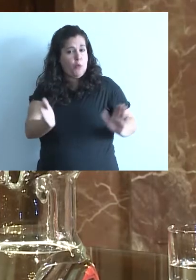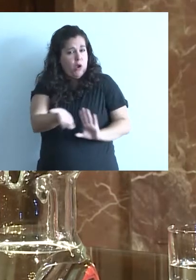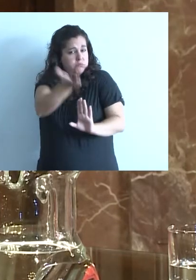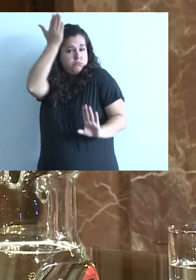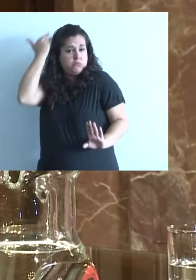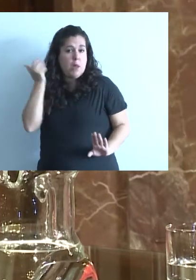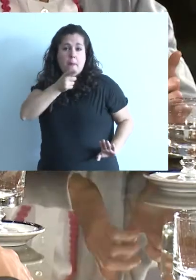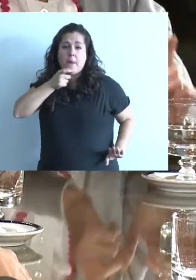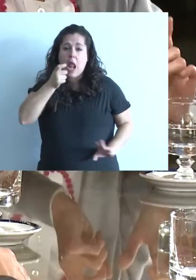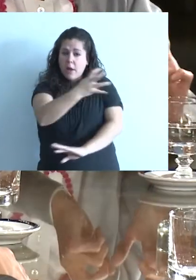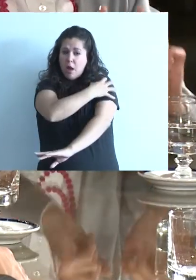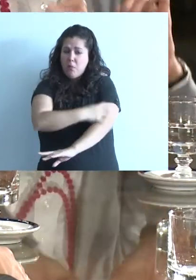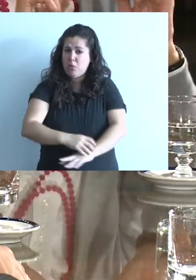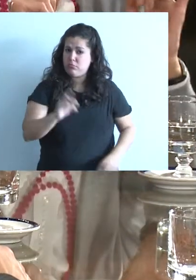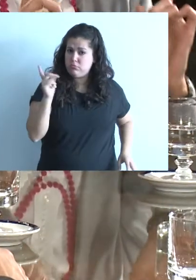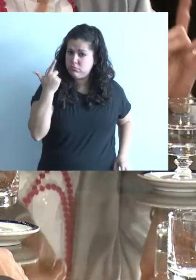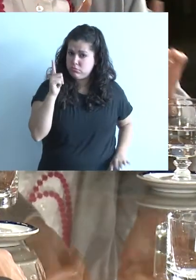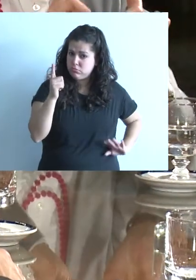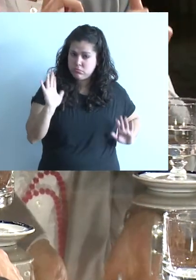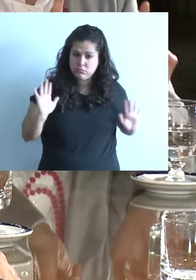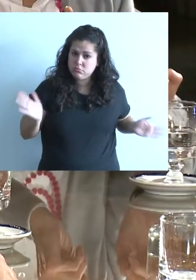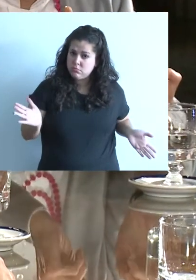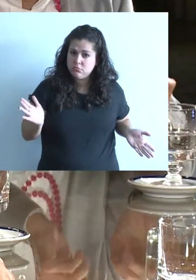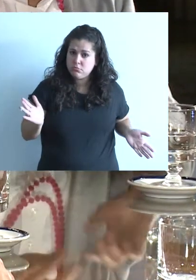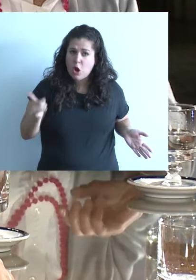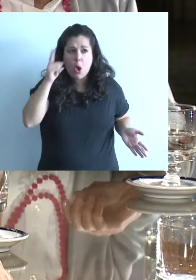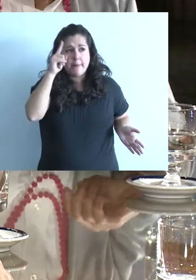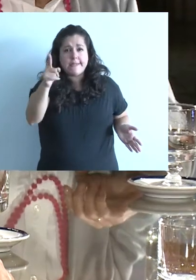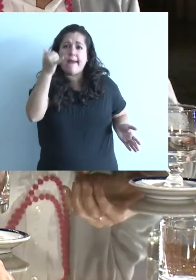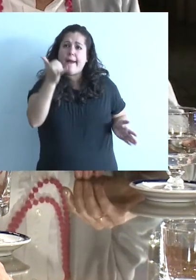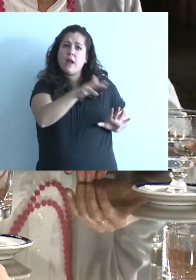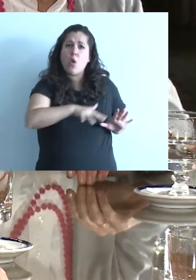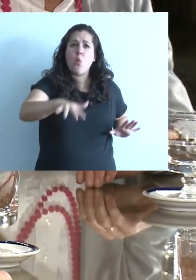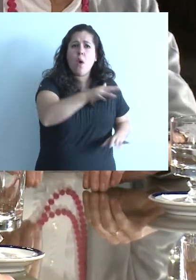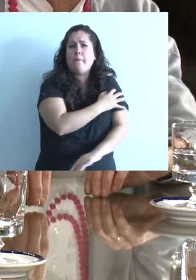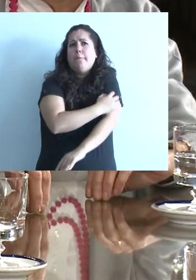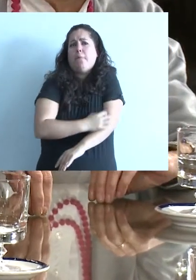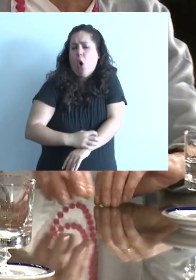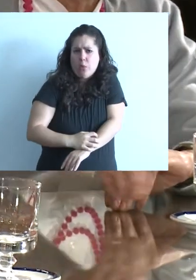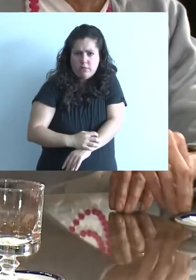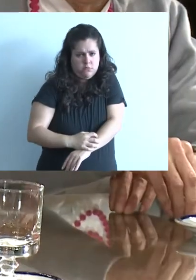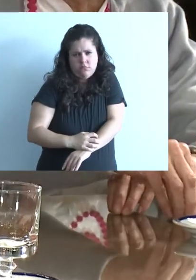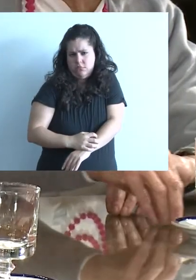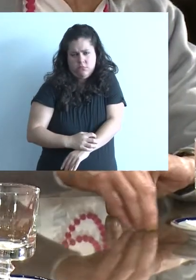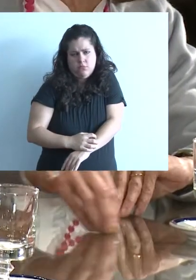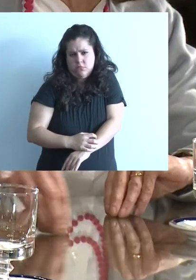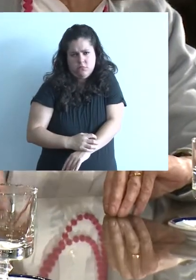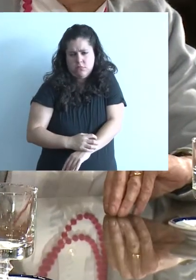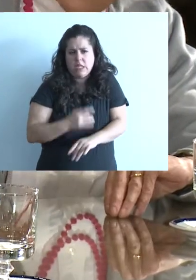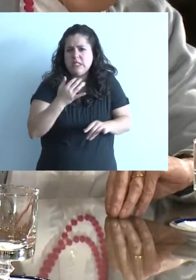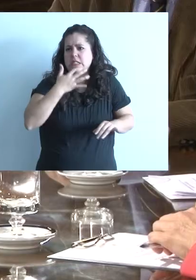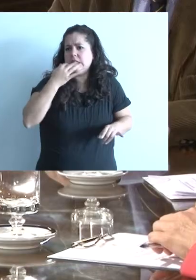la palabra pobre. Es decir, no concibían la existencia de sectores o miembros de la comunidad que no tuvieran